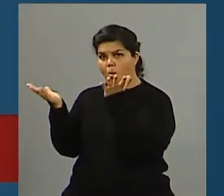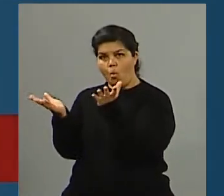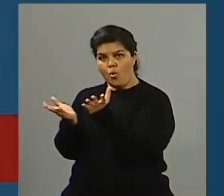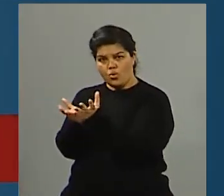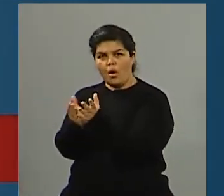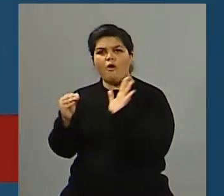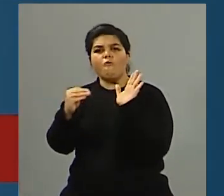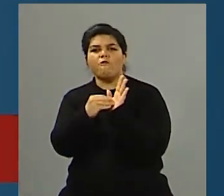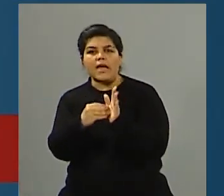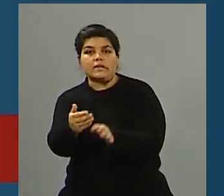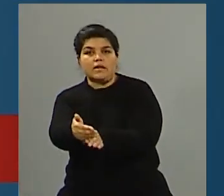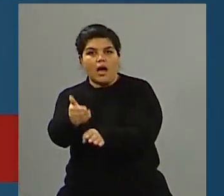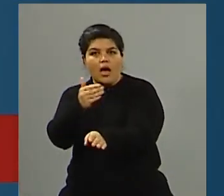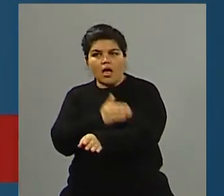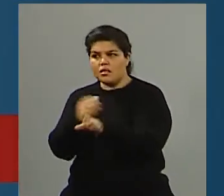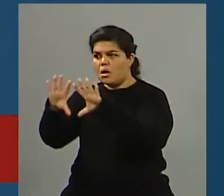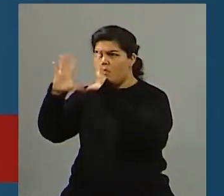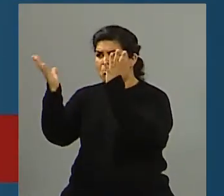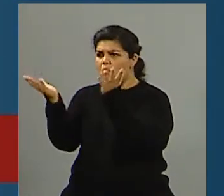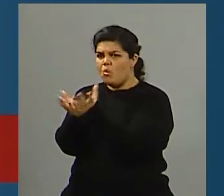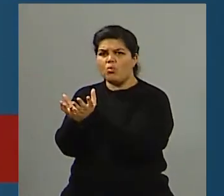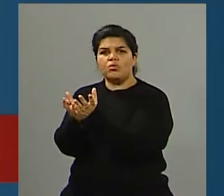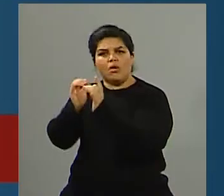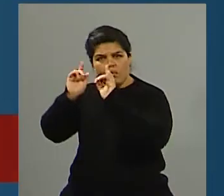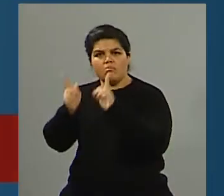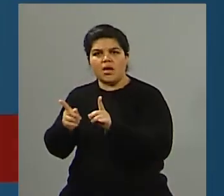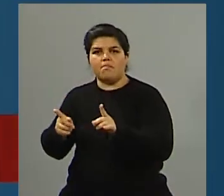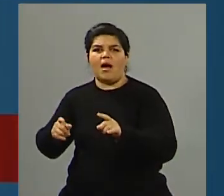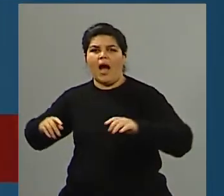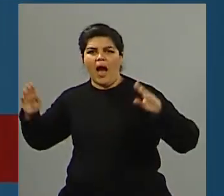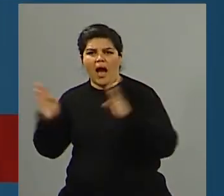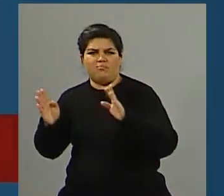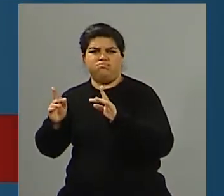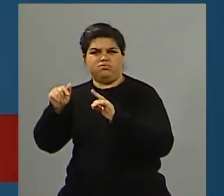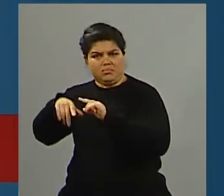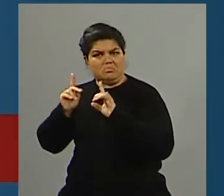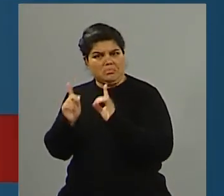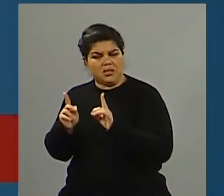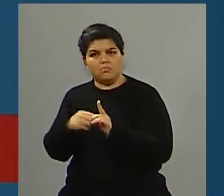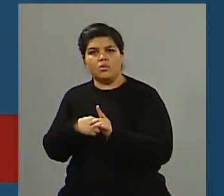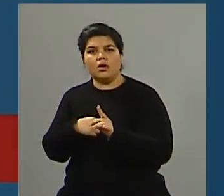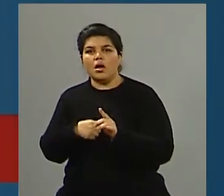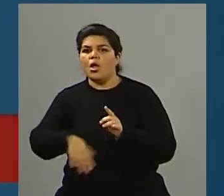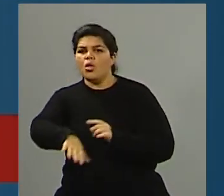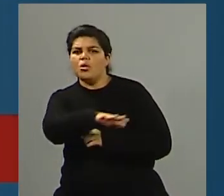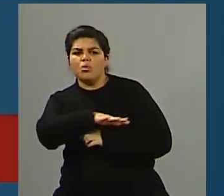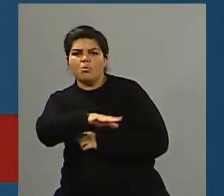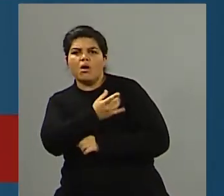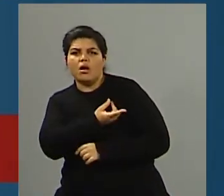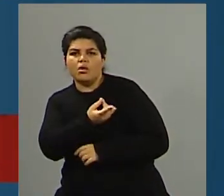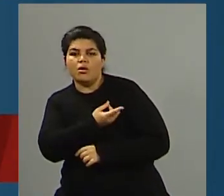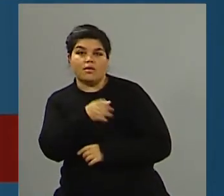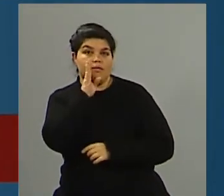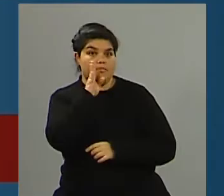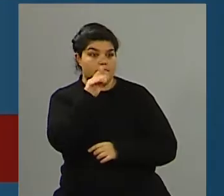época y muchos, pero este fue como muy simbólico porque era nada más y nada menos que en Estados Unidos, a quien uno entiende es el país